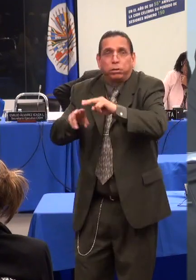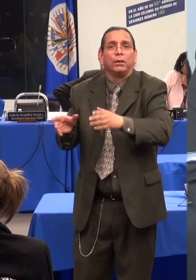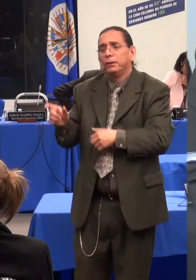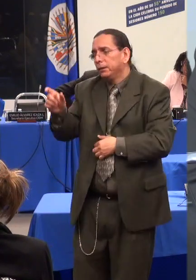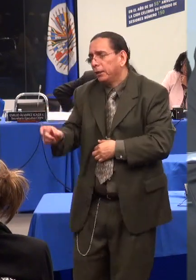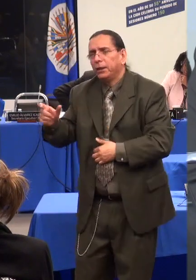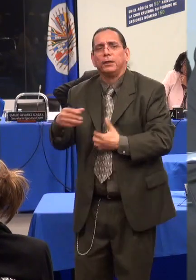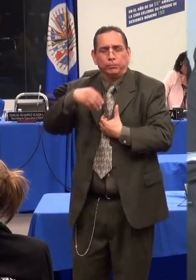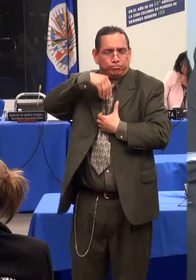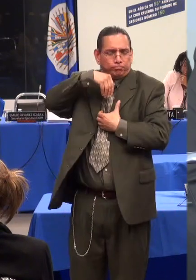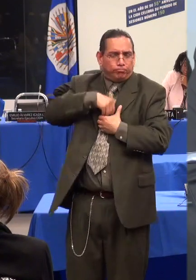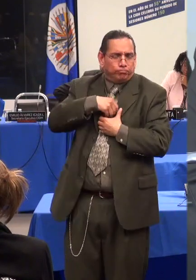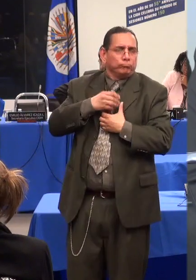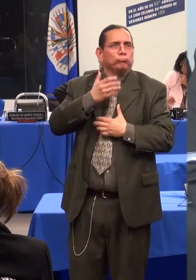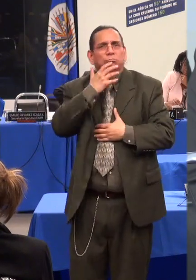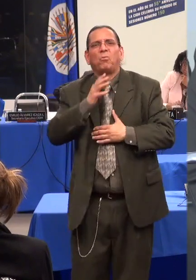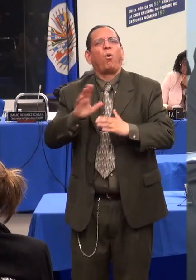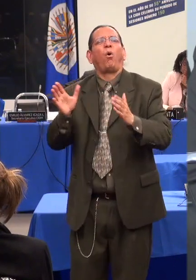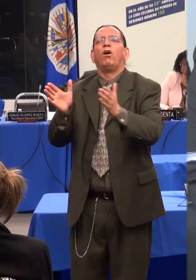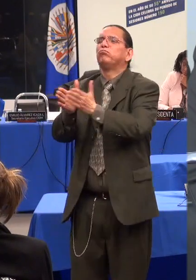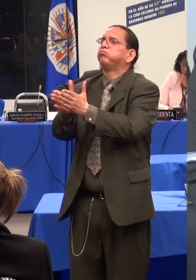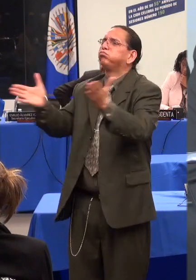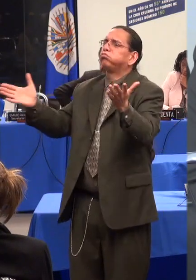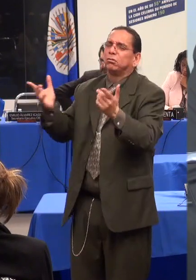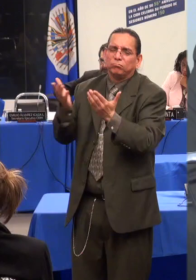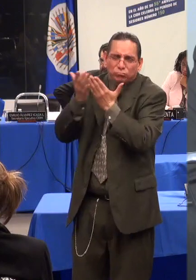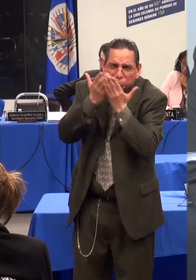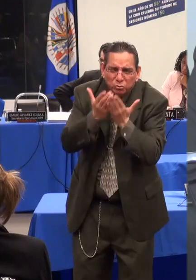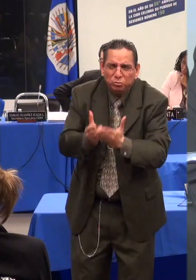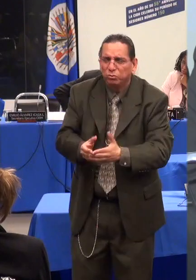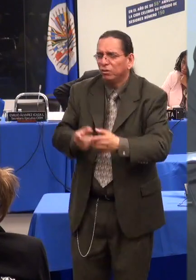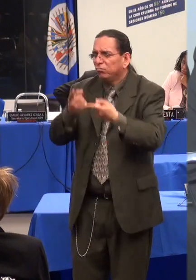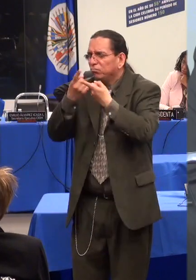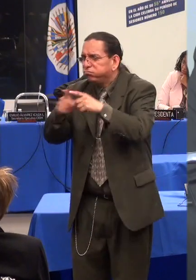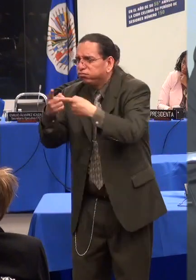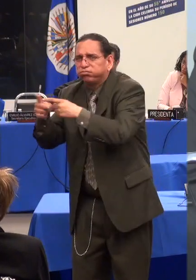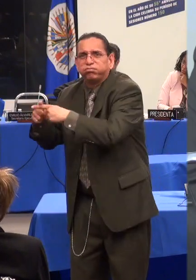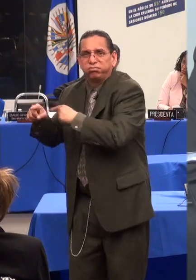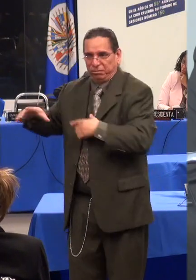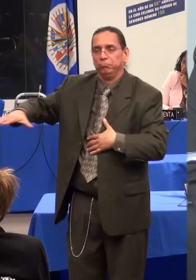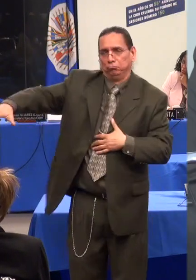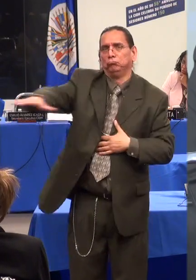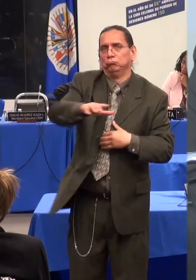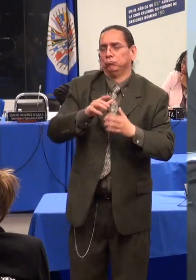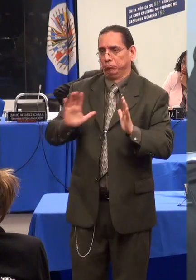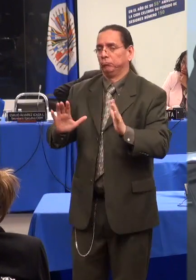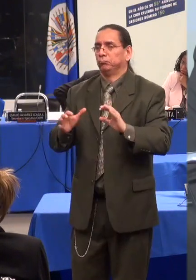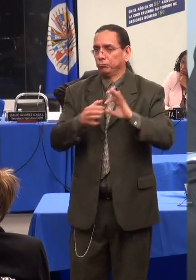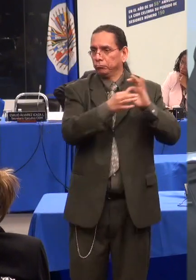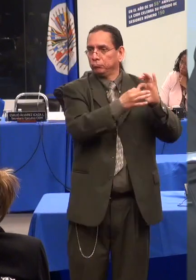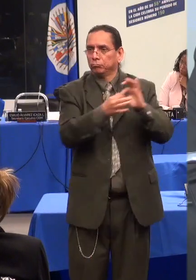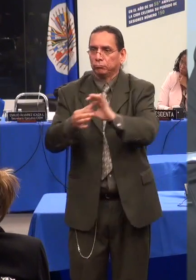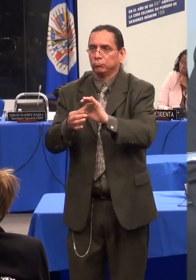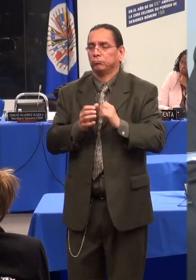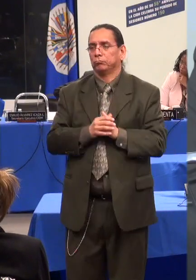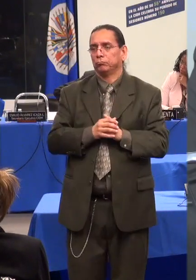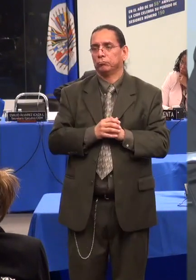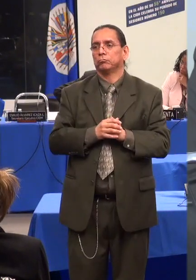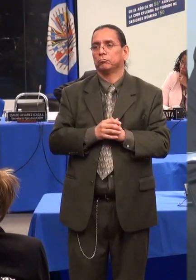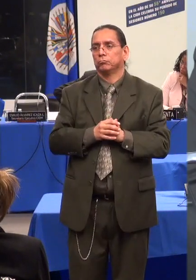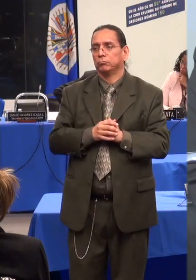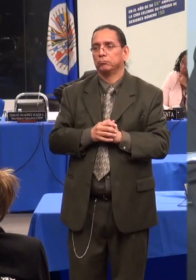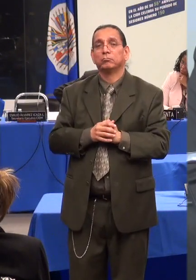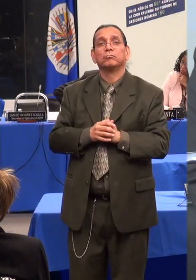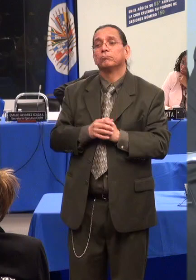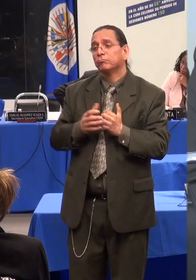garantizando los ajustes razonables en todas las etapas del proceso para que haya un acceso a la justicia efectivo. Que se designe presupuesto y tiempo